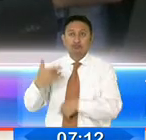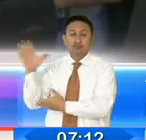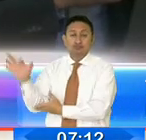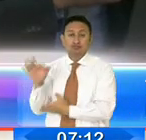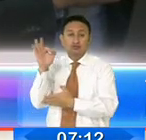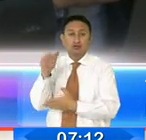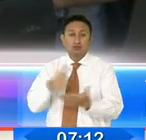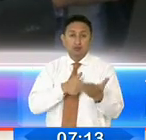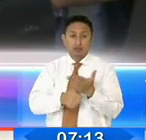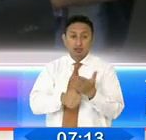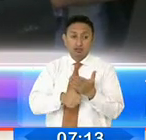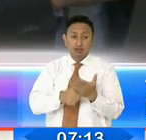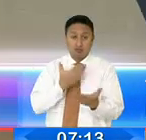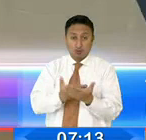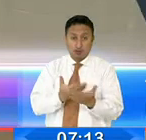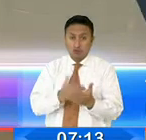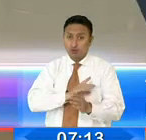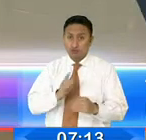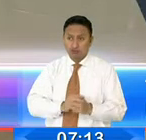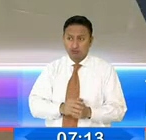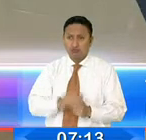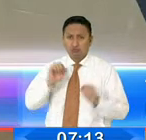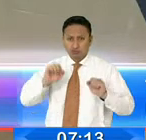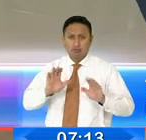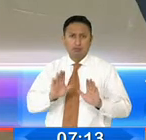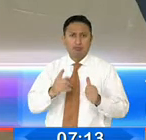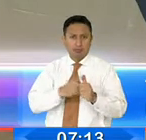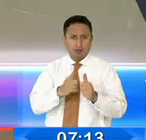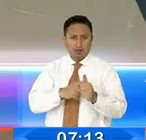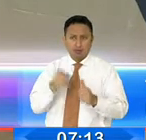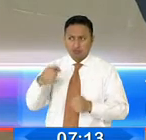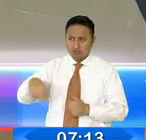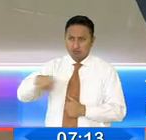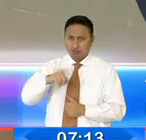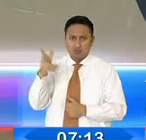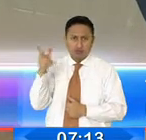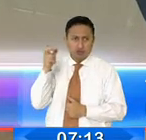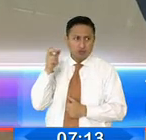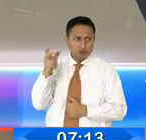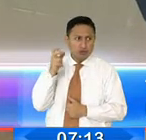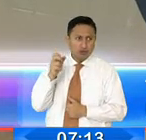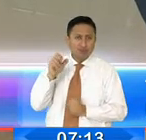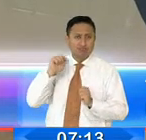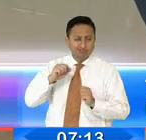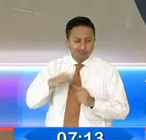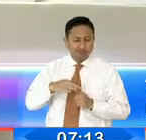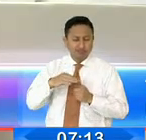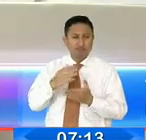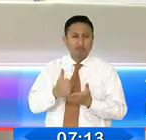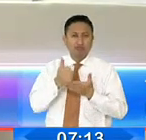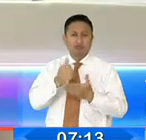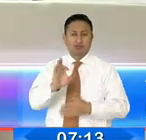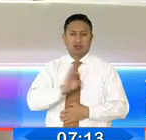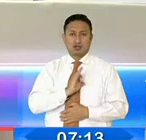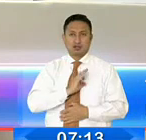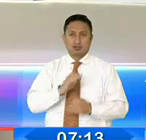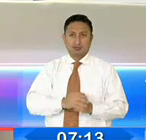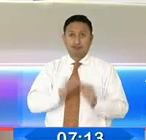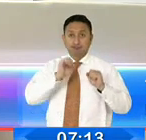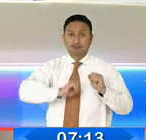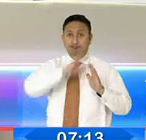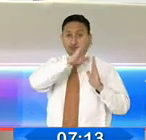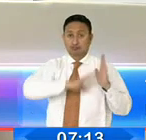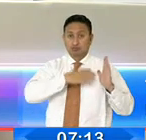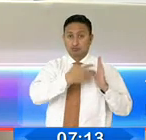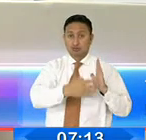llegaron con propuestas, sino más bien dicen que escucharán el trabajo de la mesa y colaborarán con la guía técnica. Según el cronograma, desde el